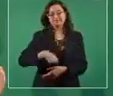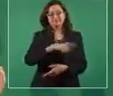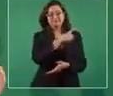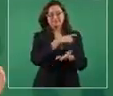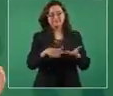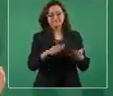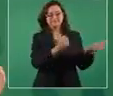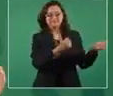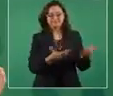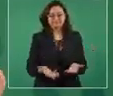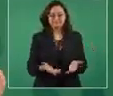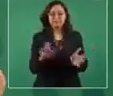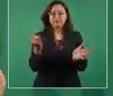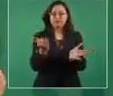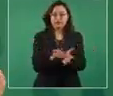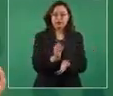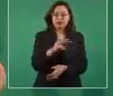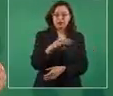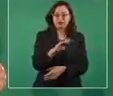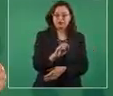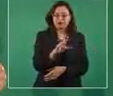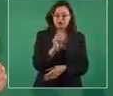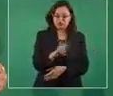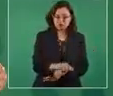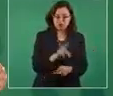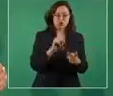el aumento del gas.